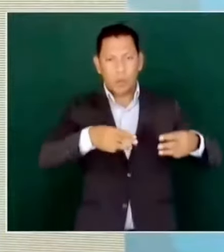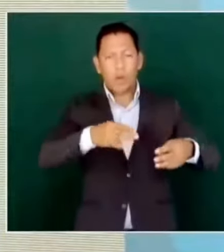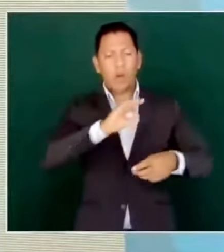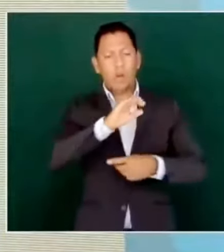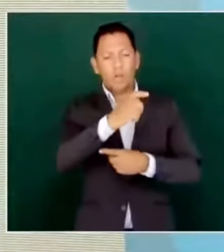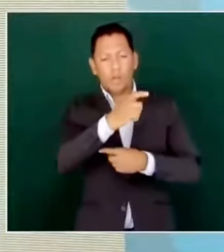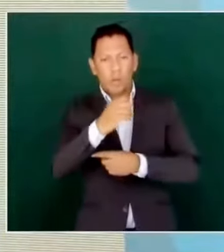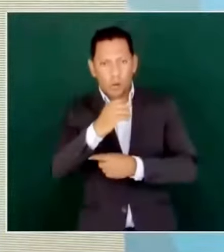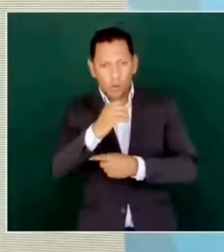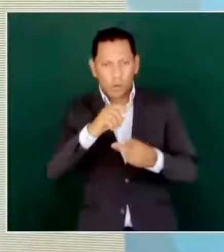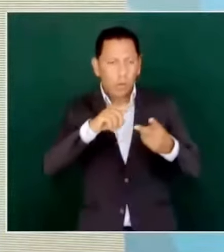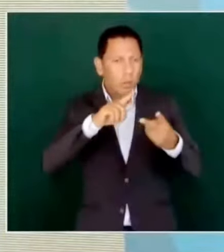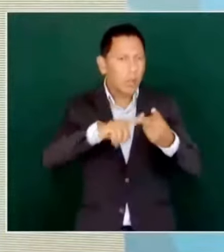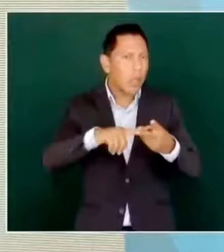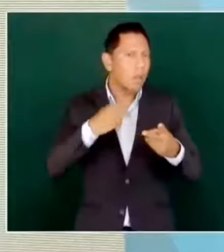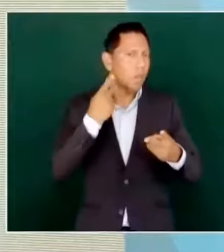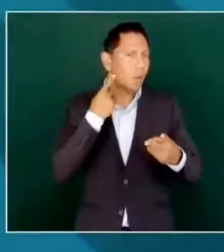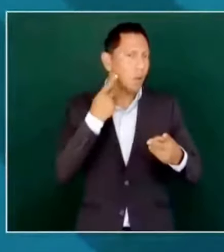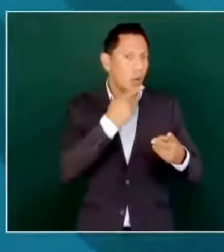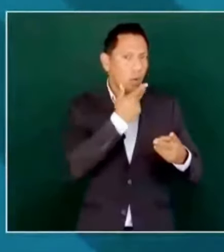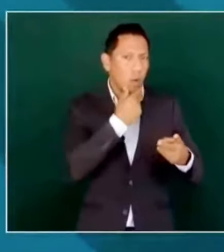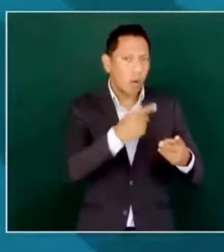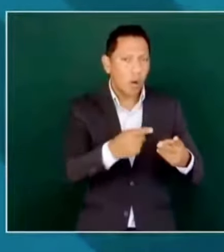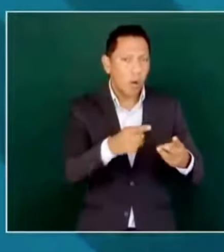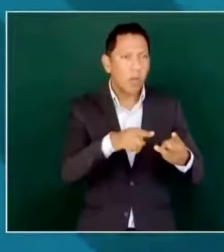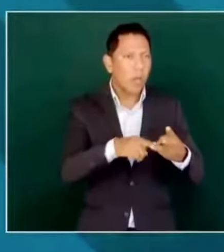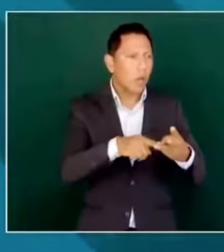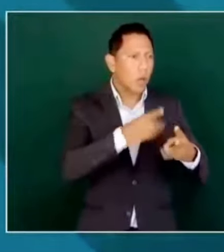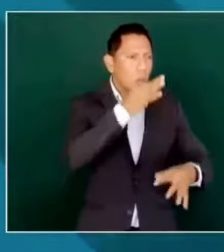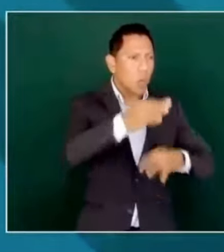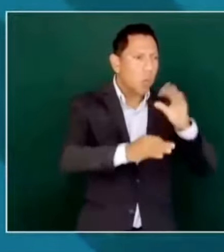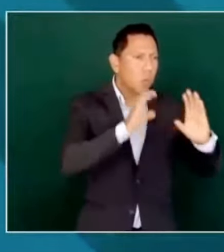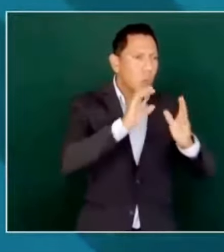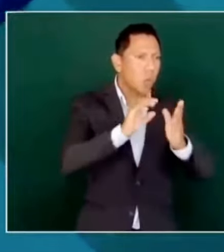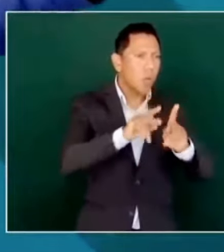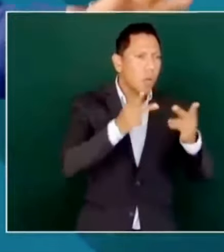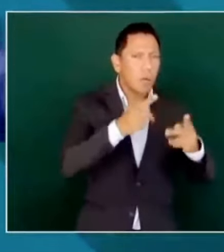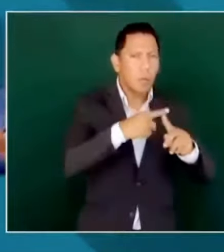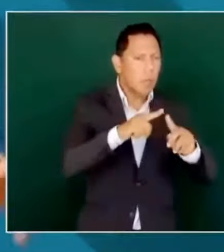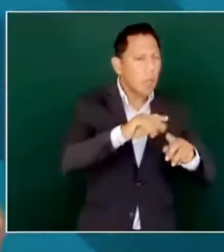procurador, los medios de comunicación, todos.